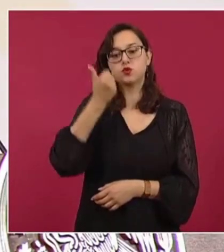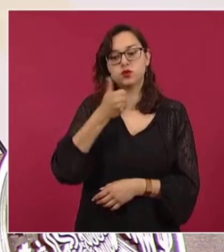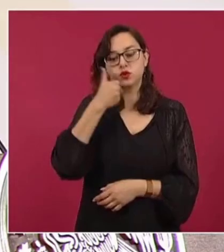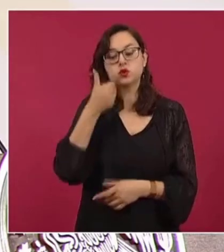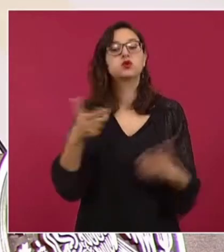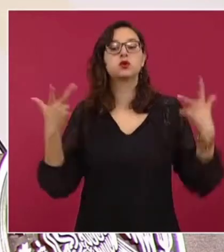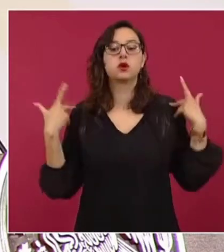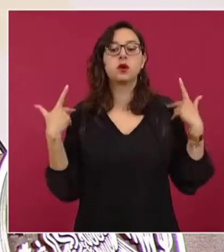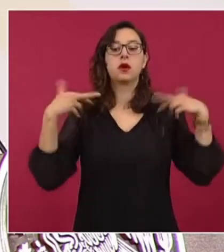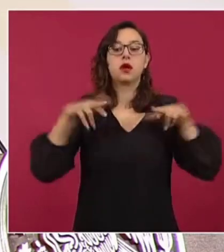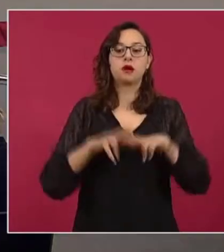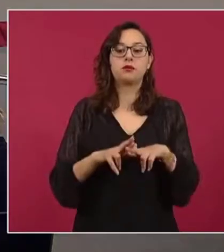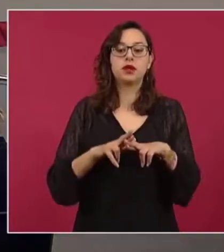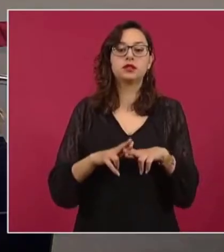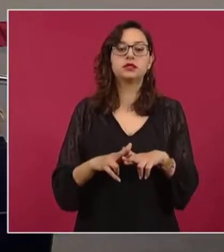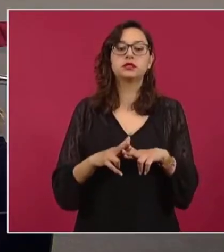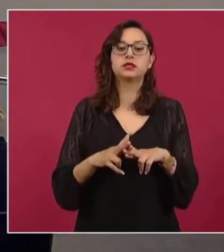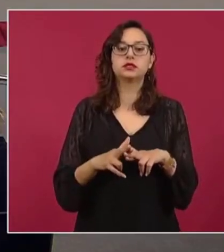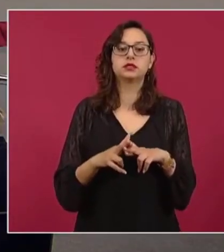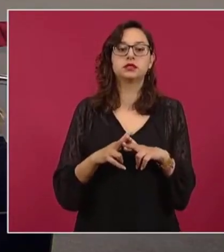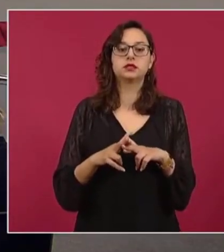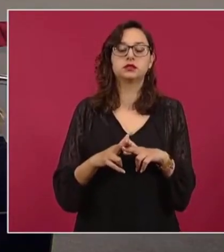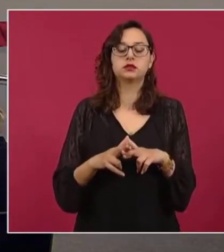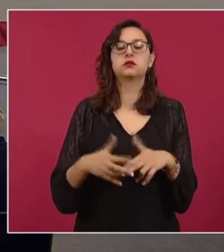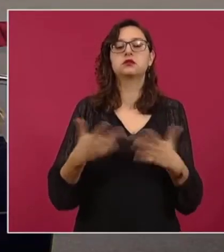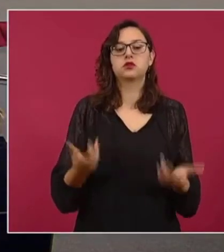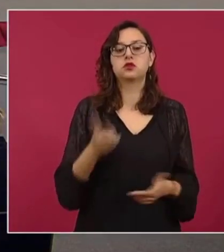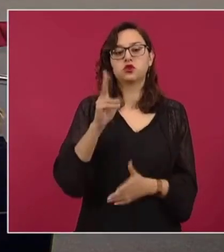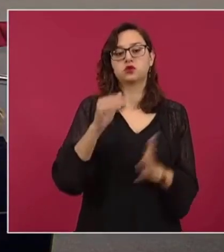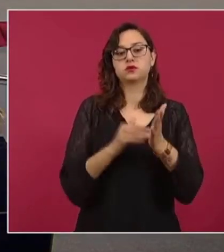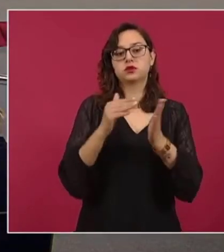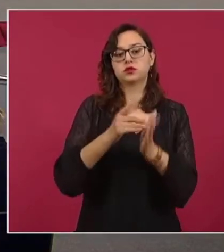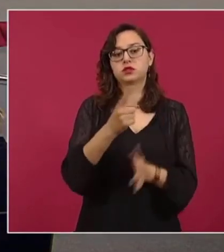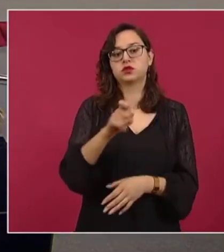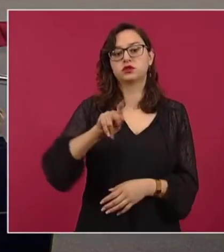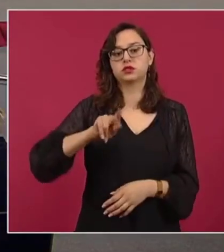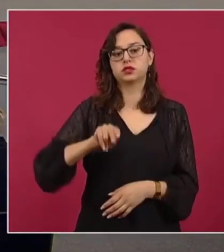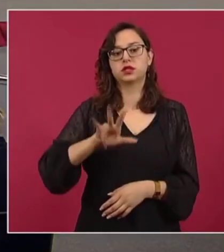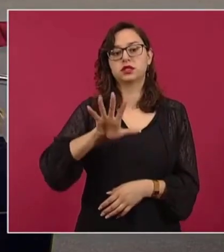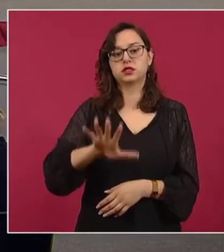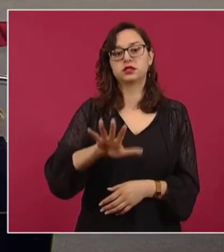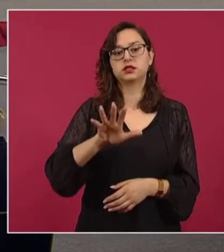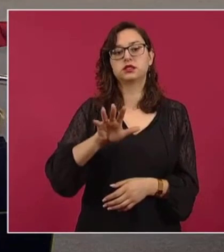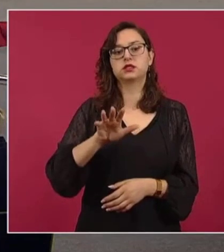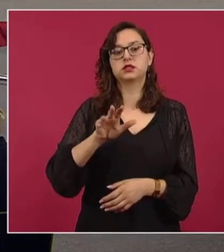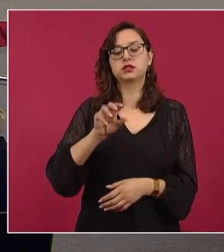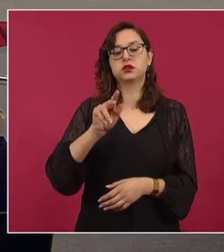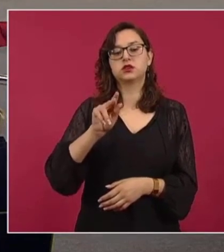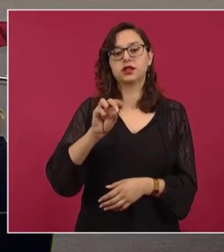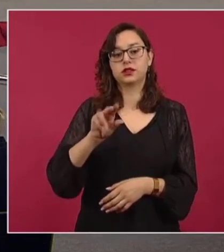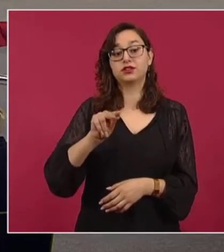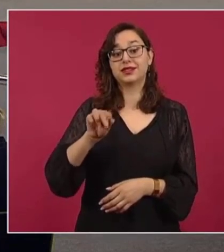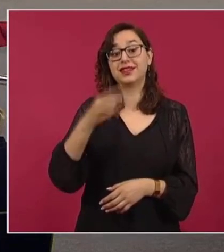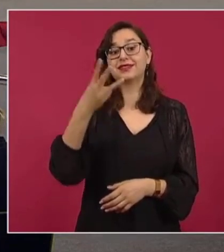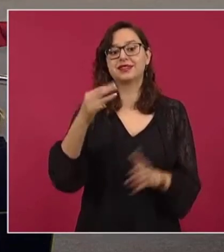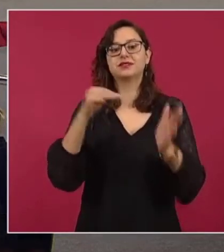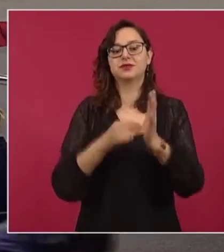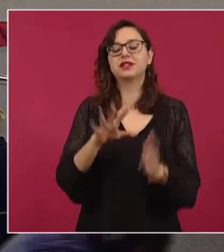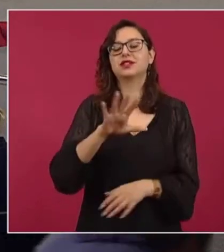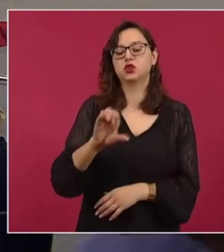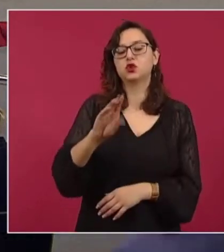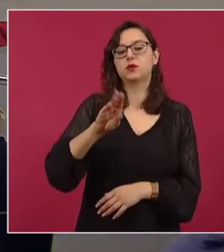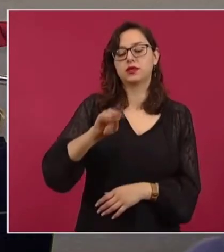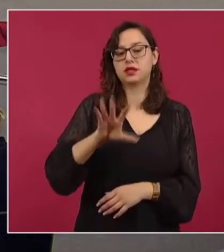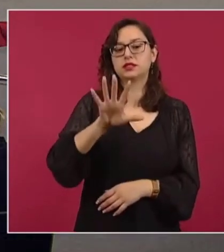docente, ya tenemos una presencia de 2 millones 183 mil 595 docentes.